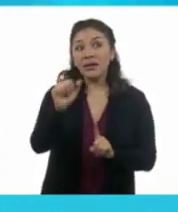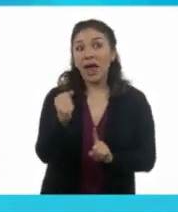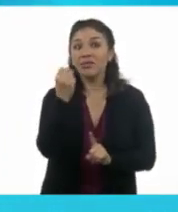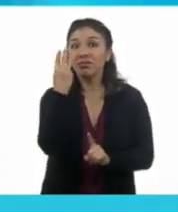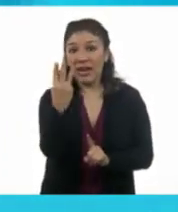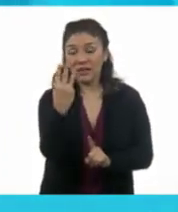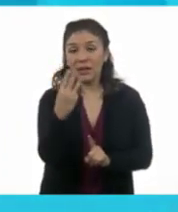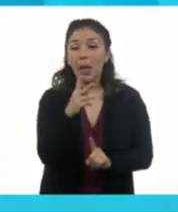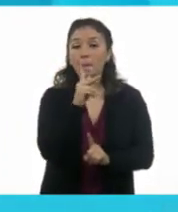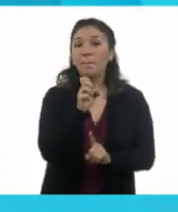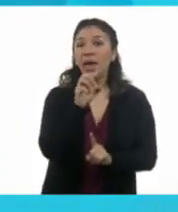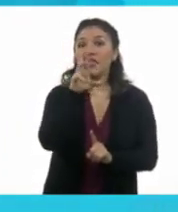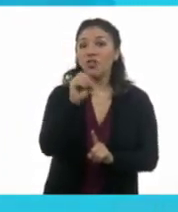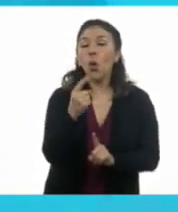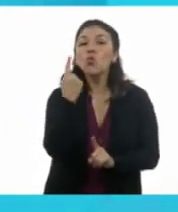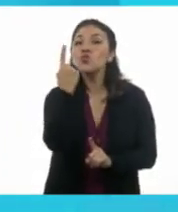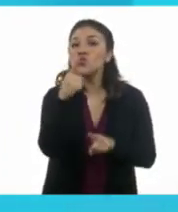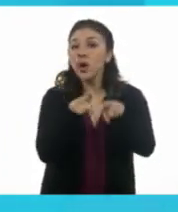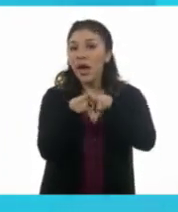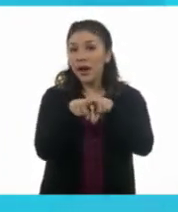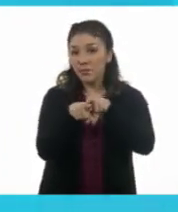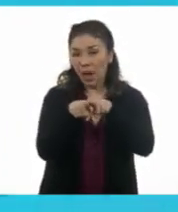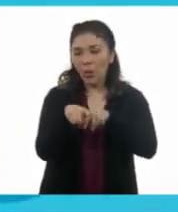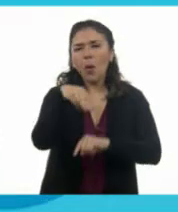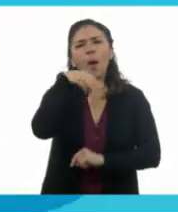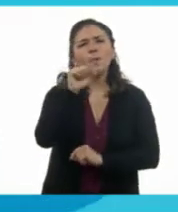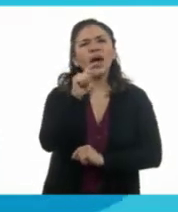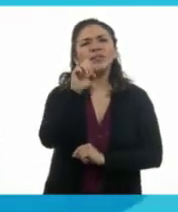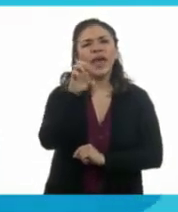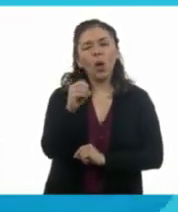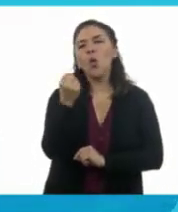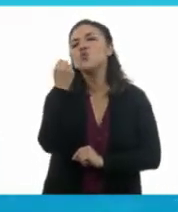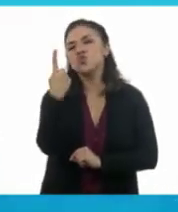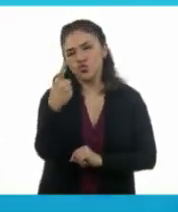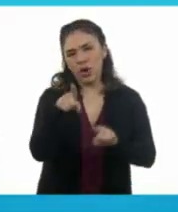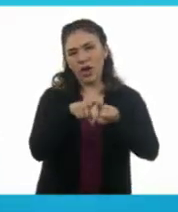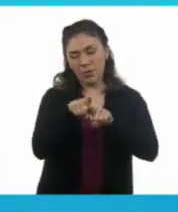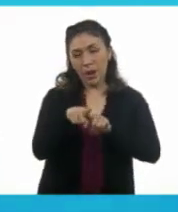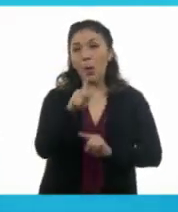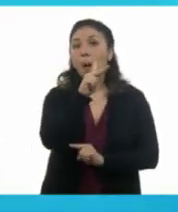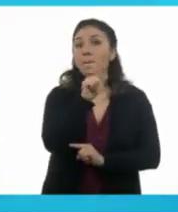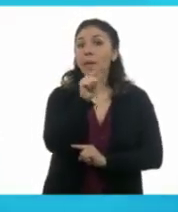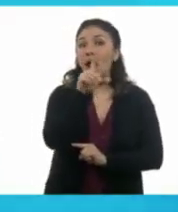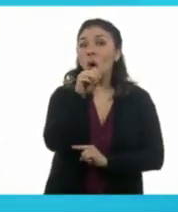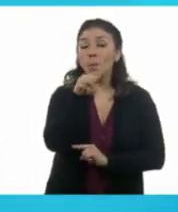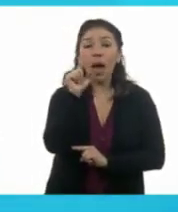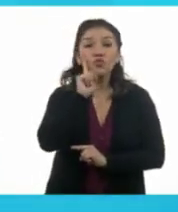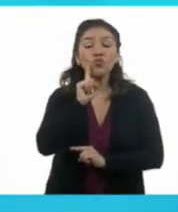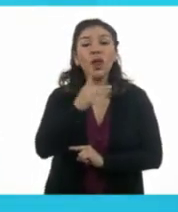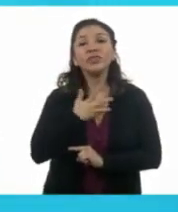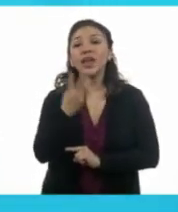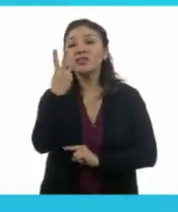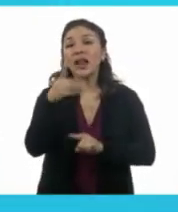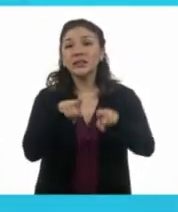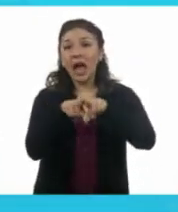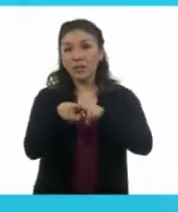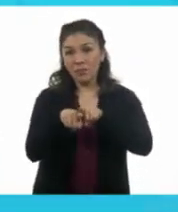tres. Pedro. Pedro tiene uno nada más. Mateo. También tiene uno. Paloma. Paloma tiene tres.